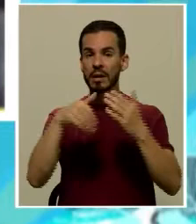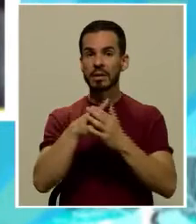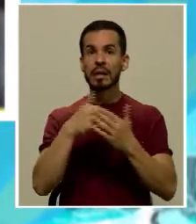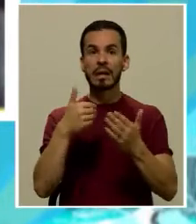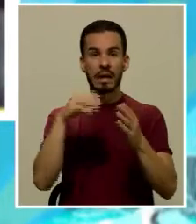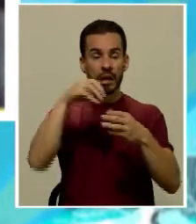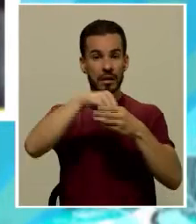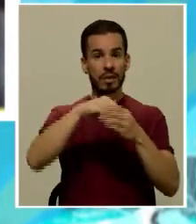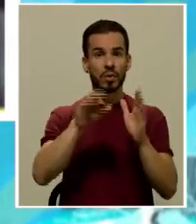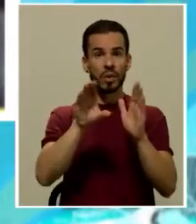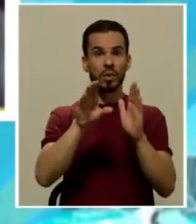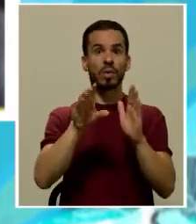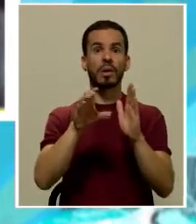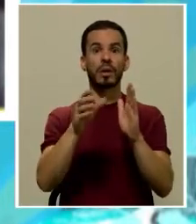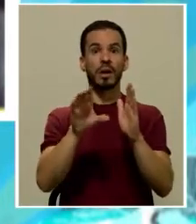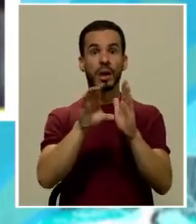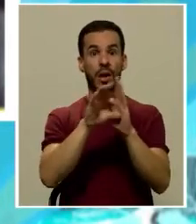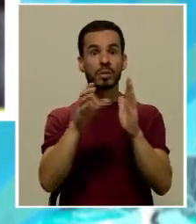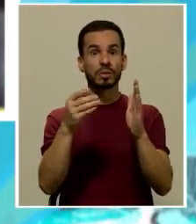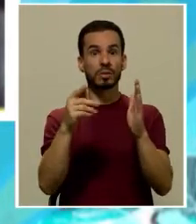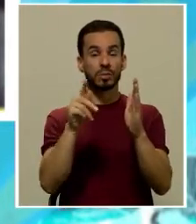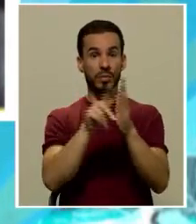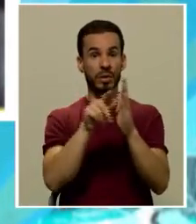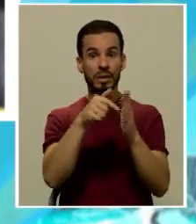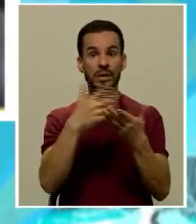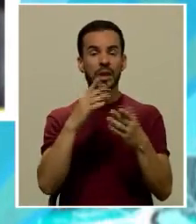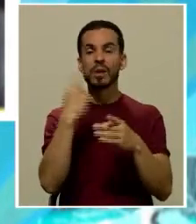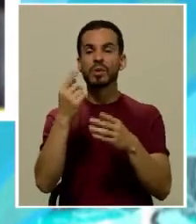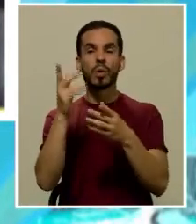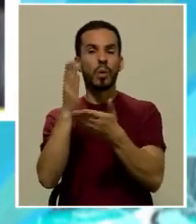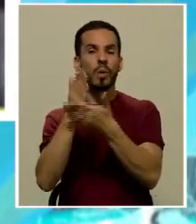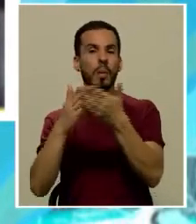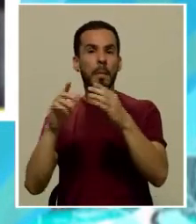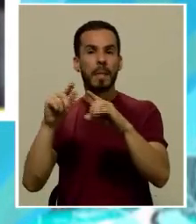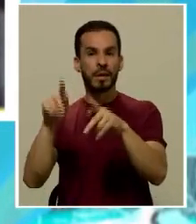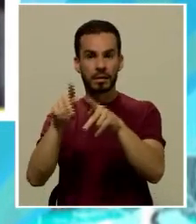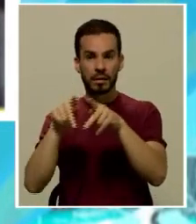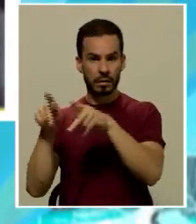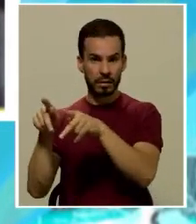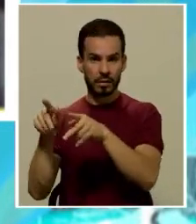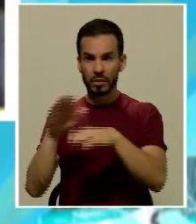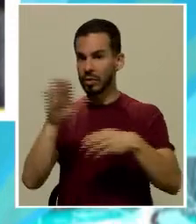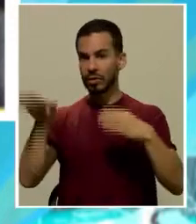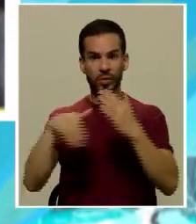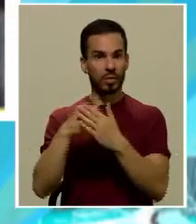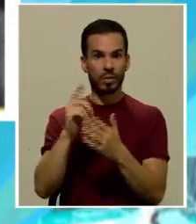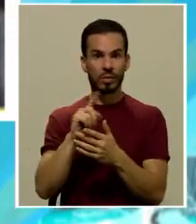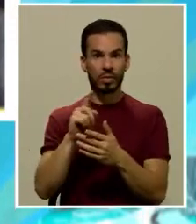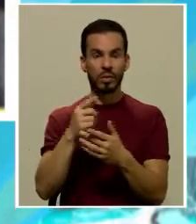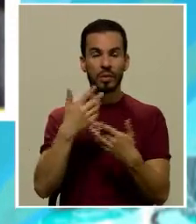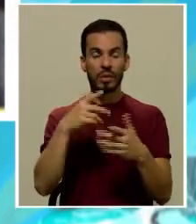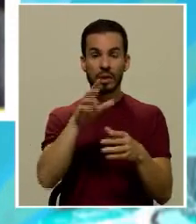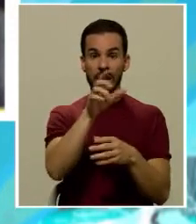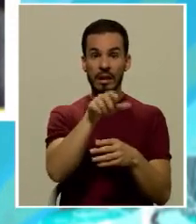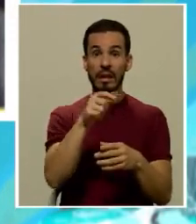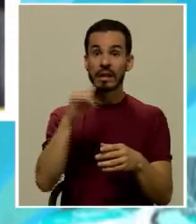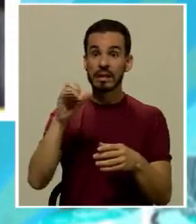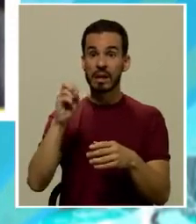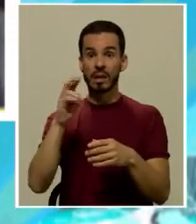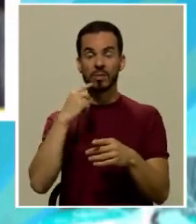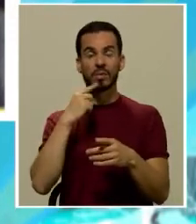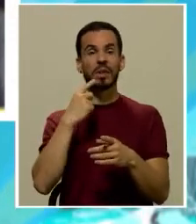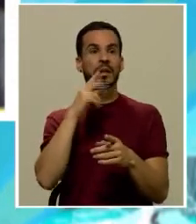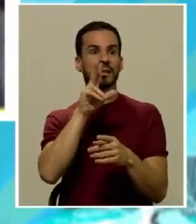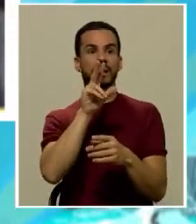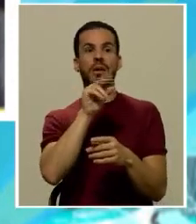en la constitución, rigen solo para un sector, mientras que algún sector de los sujetos a los que Jacobs les niega el